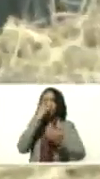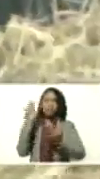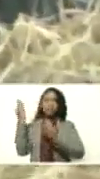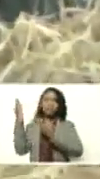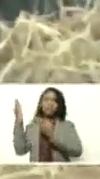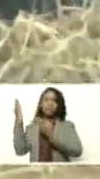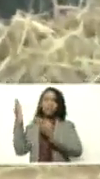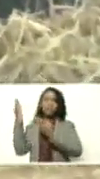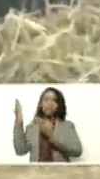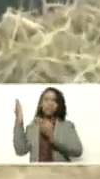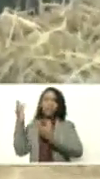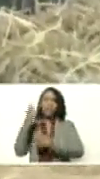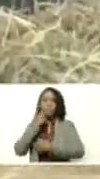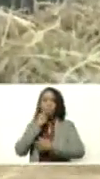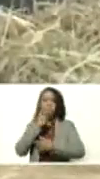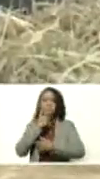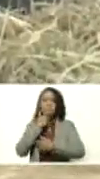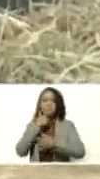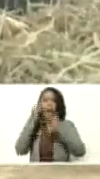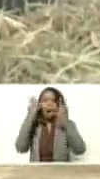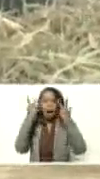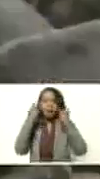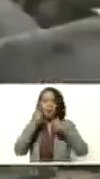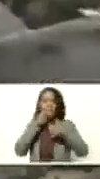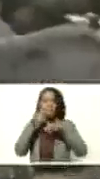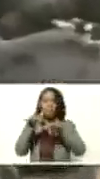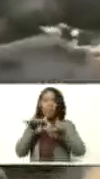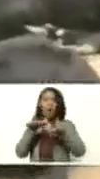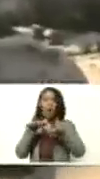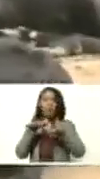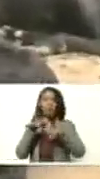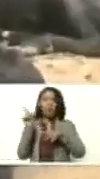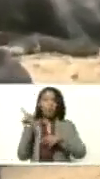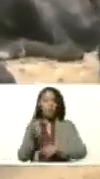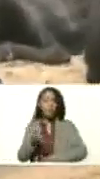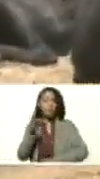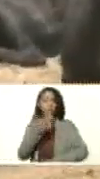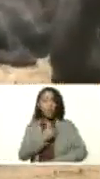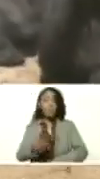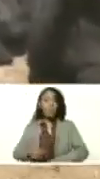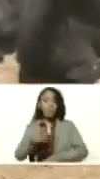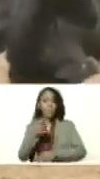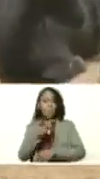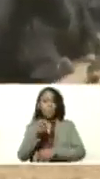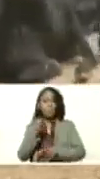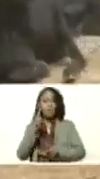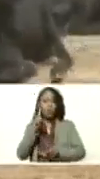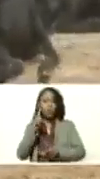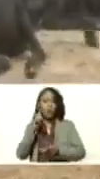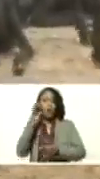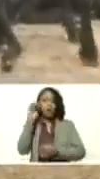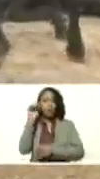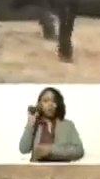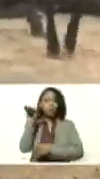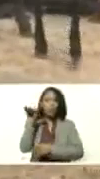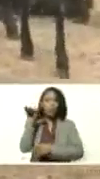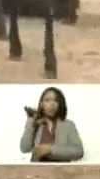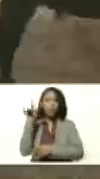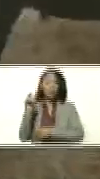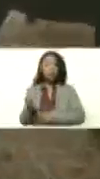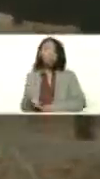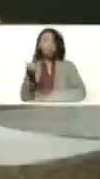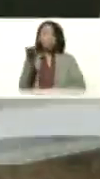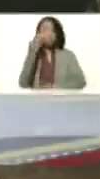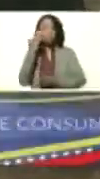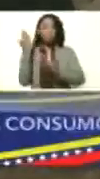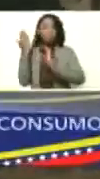Qué belleza, vale. Qué animalote. Y es importante, presidente. Parece una llama, ¿verdad? Es así. Un animalote, vale. Y tienen